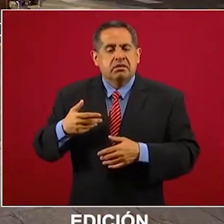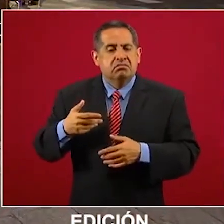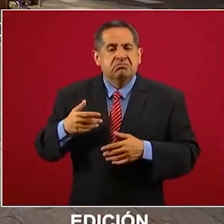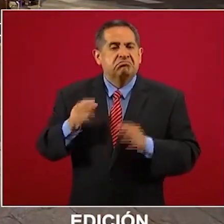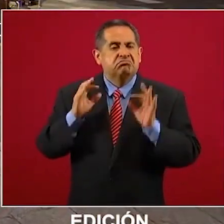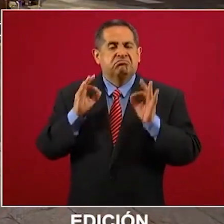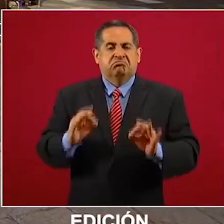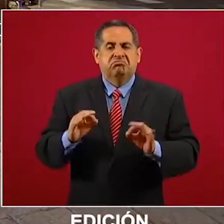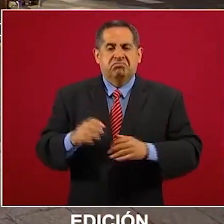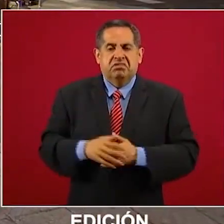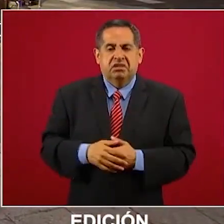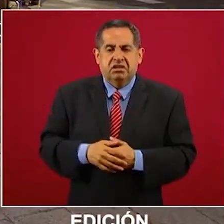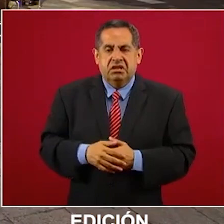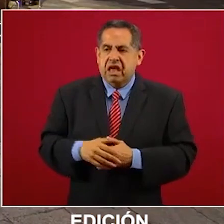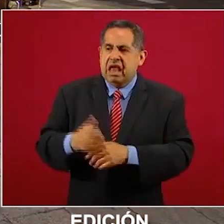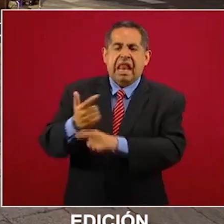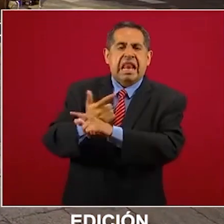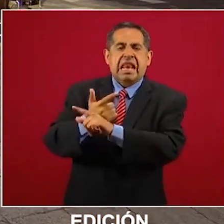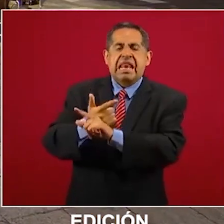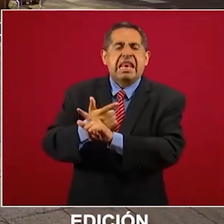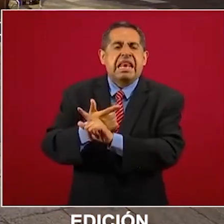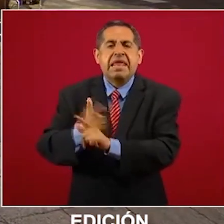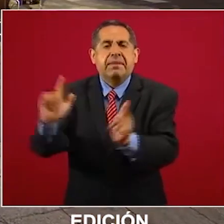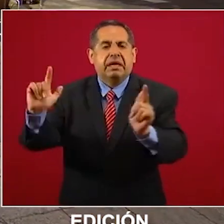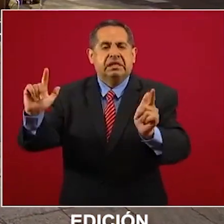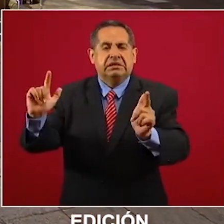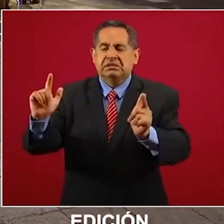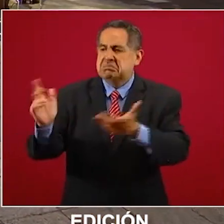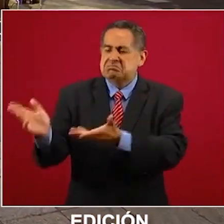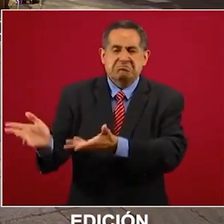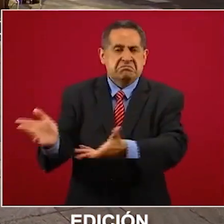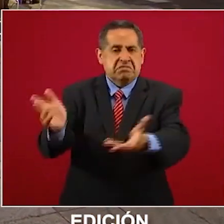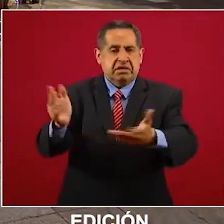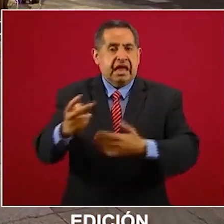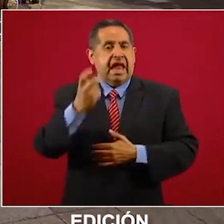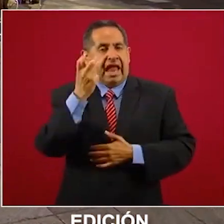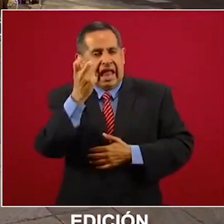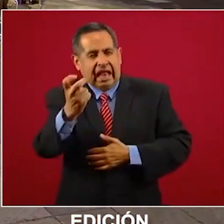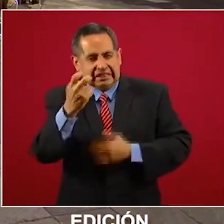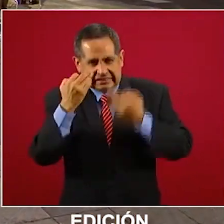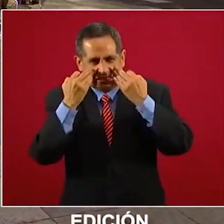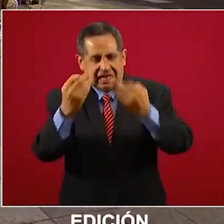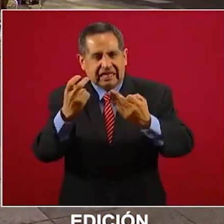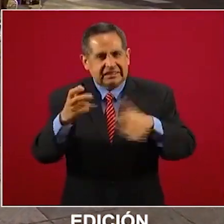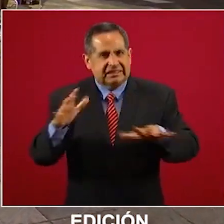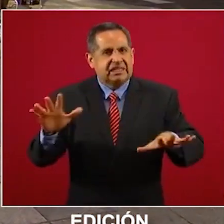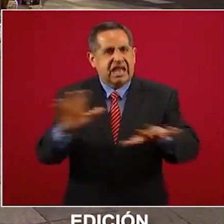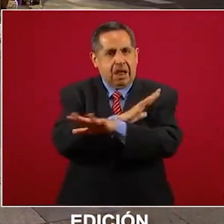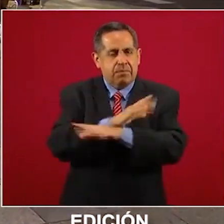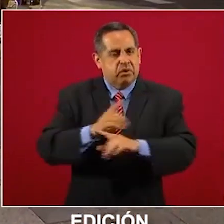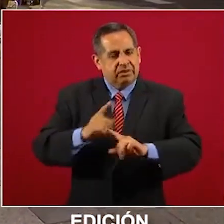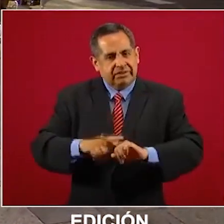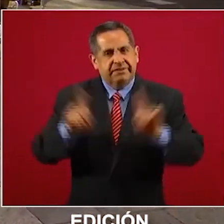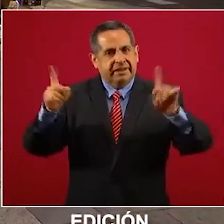de sentirse libres. Este es el cambio, esta es la transformación. Gracias. Gracias. Gracias.